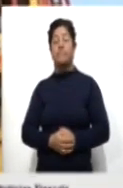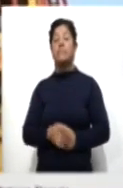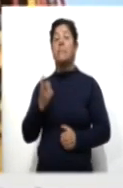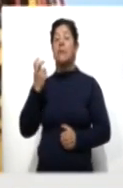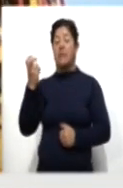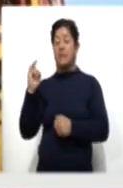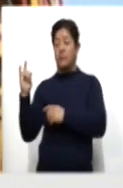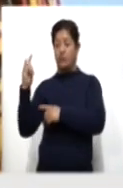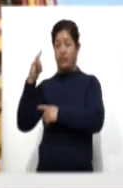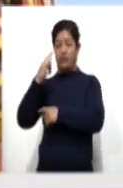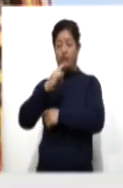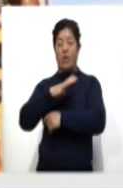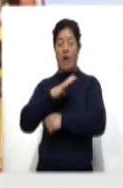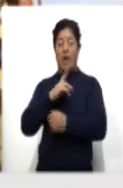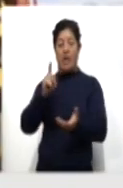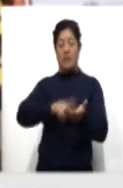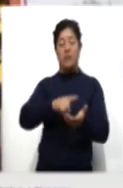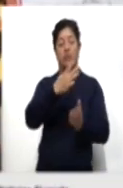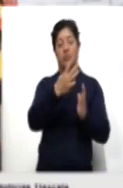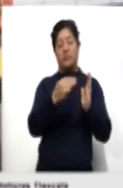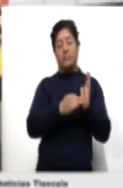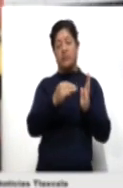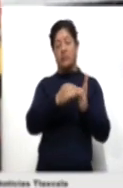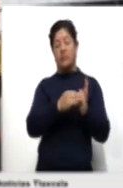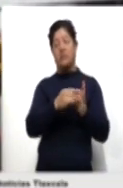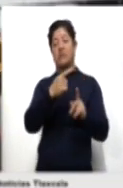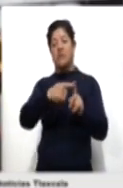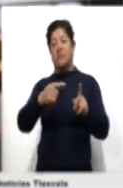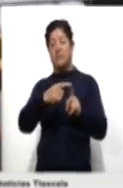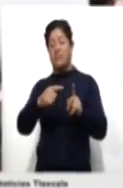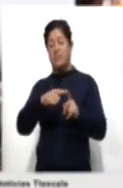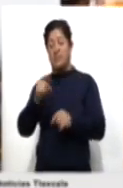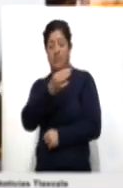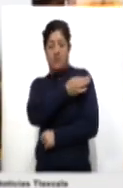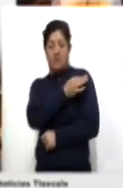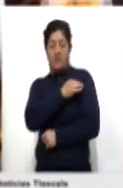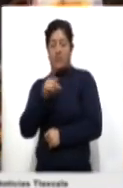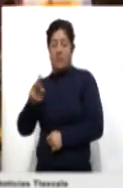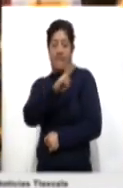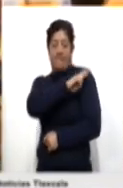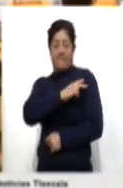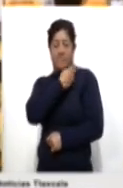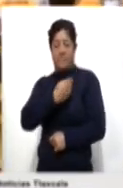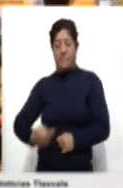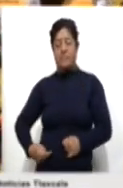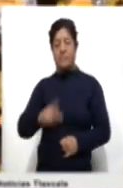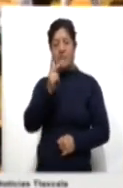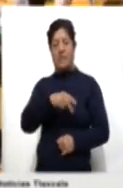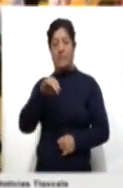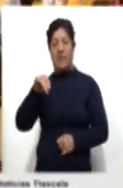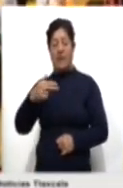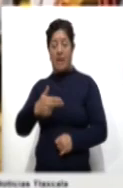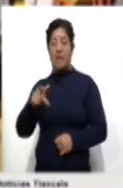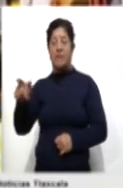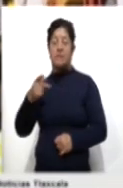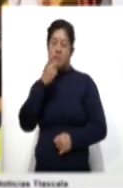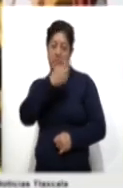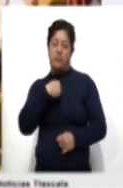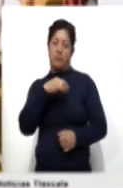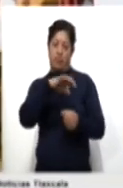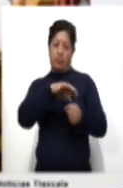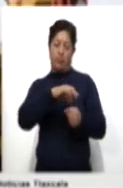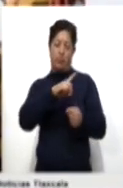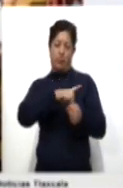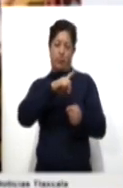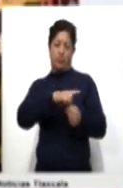forma parte de los tres millones y medio de dosis que la vicepresidenta de Estados Unidos, Cámara Harris, ofreció donar a México, tras sostener